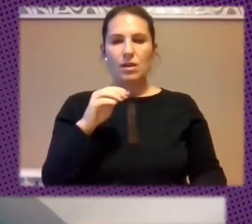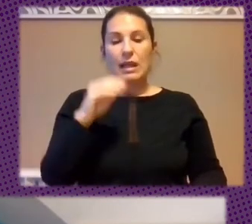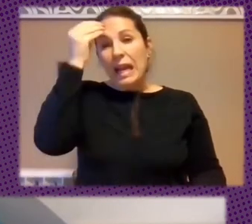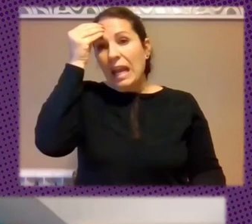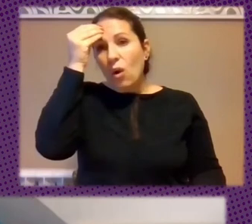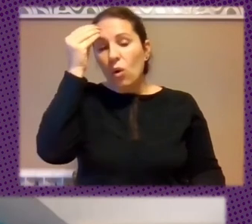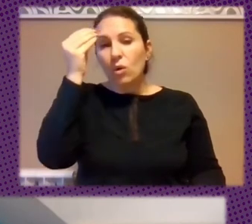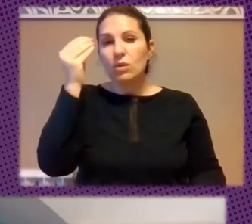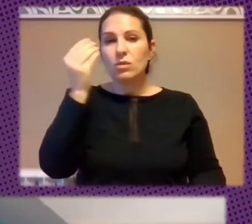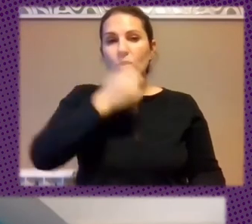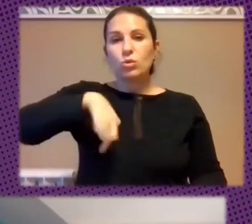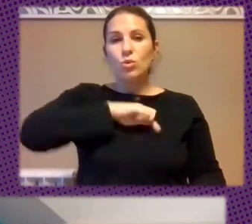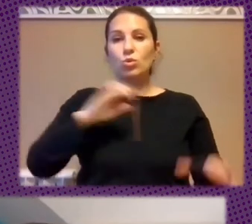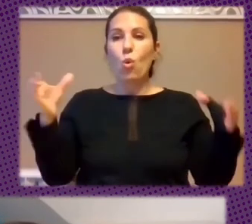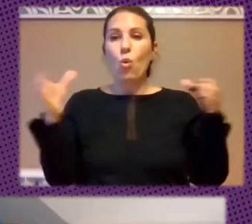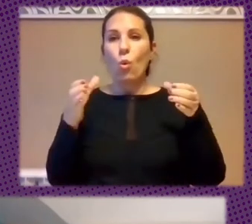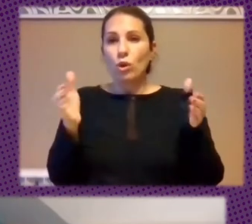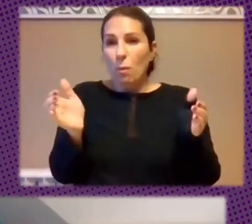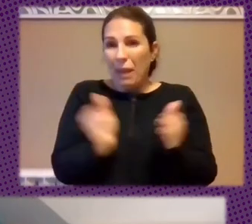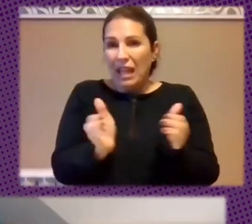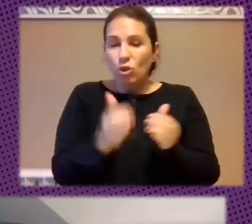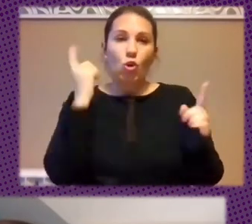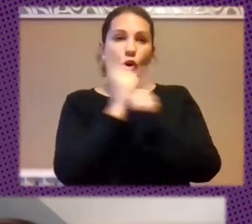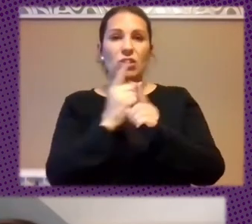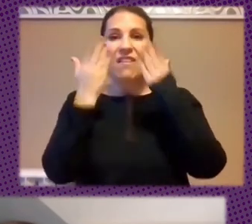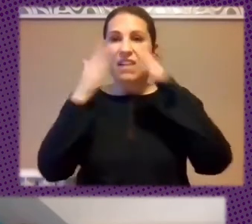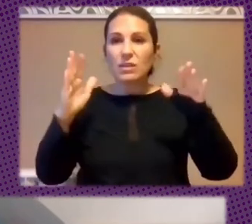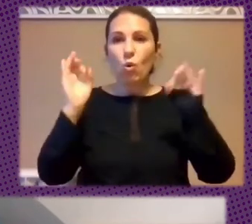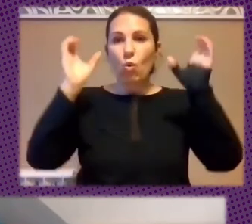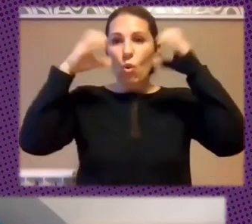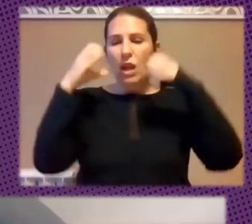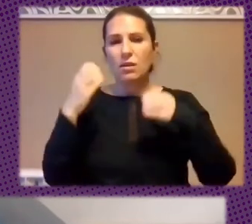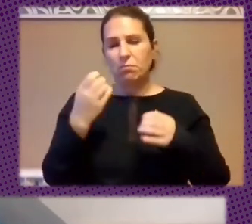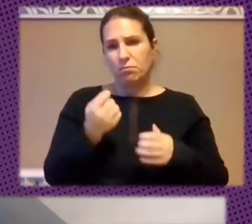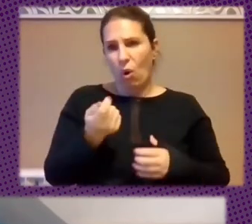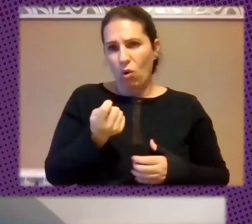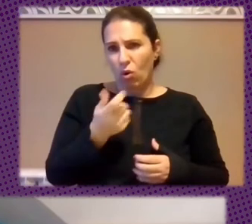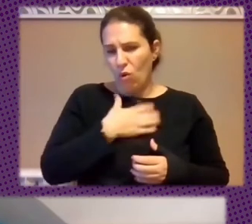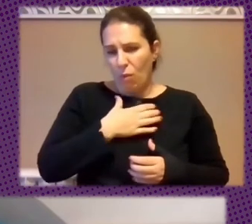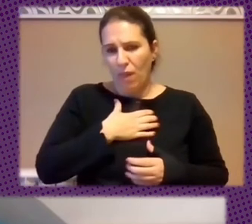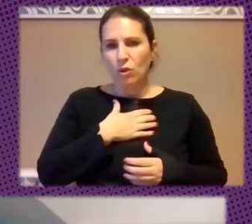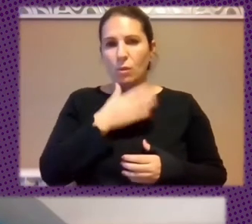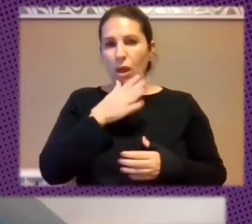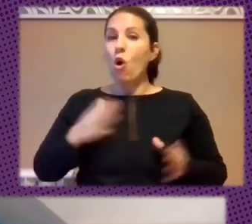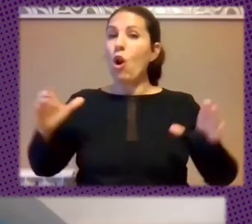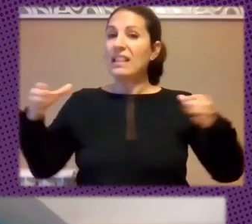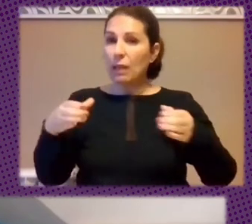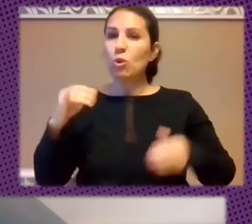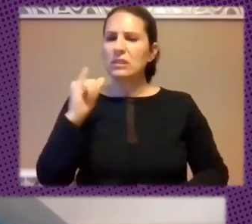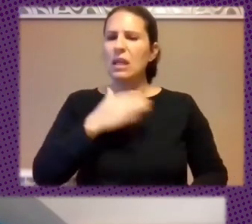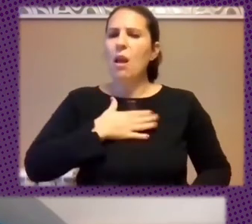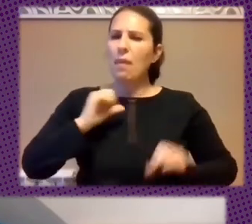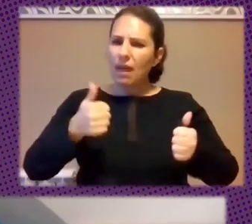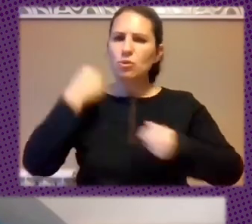En Grupos Pequeños Podamos Usar Contra Facebook Y Contra Google Pero Colectivamente Tal Podemos Empezar A Pensar Sobre Imponer